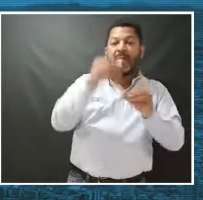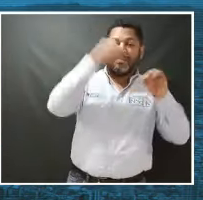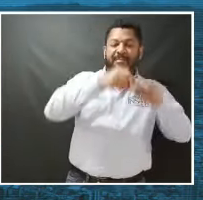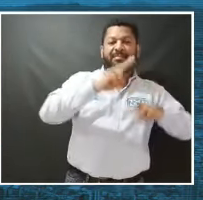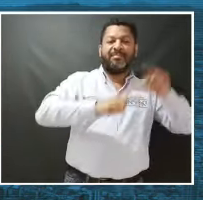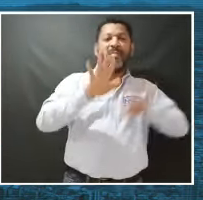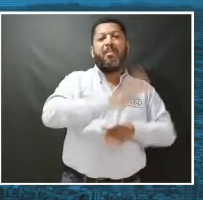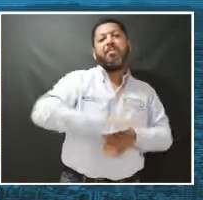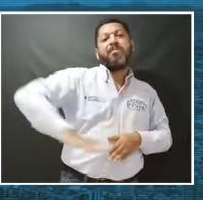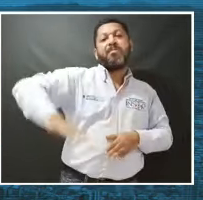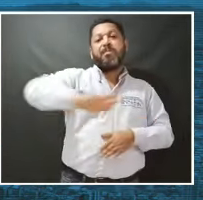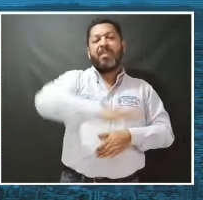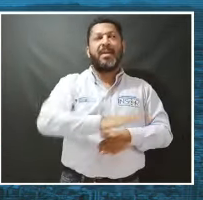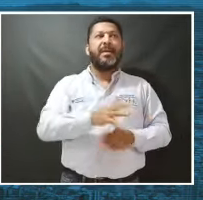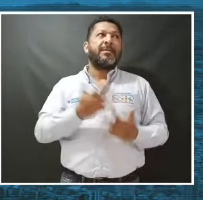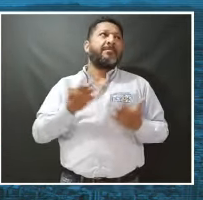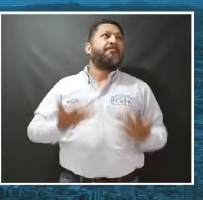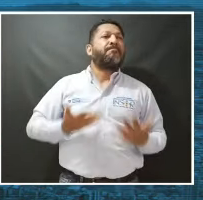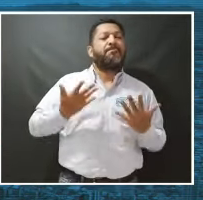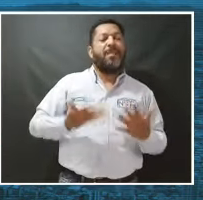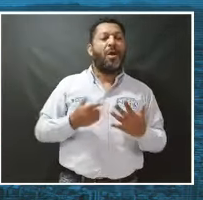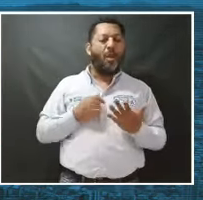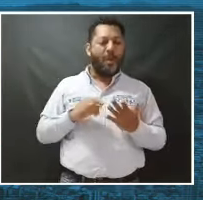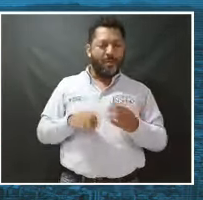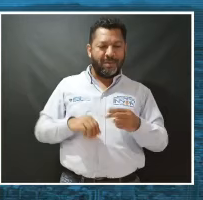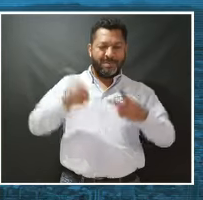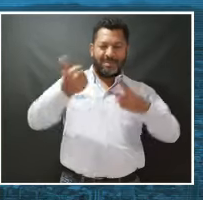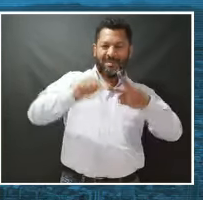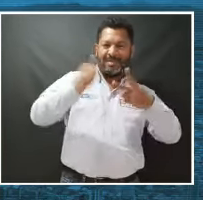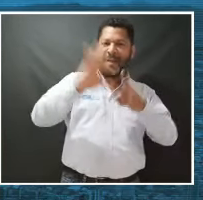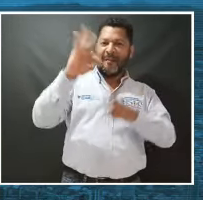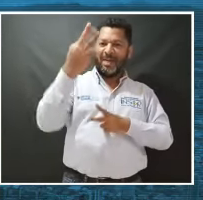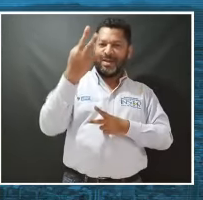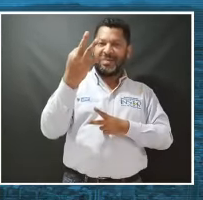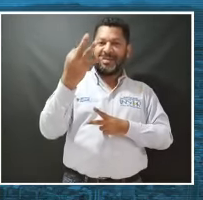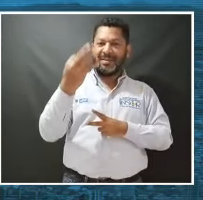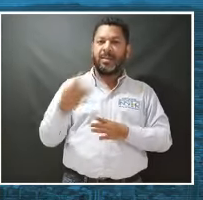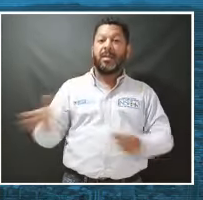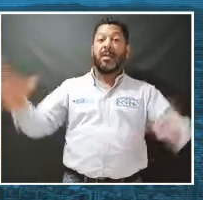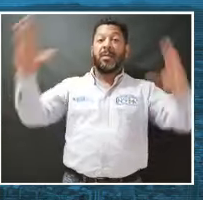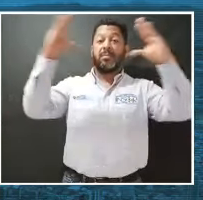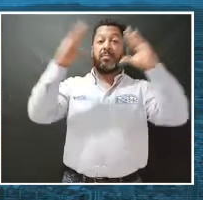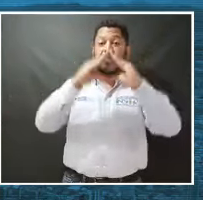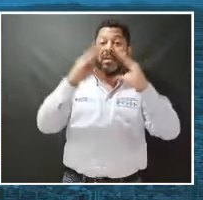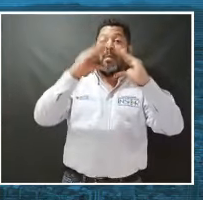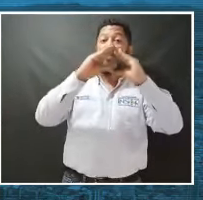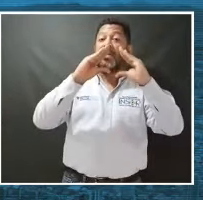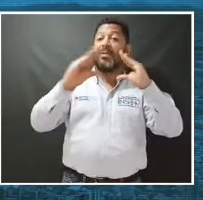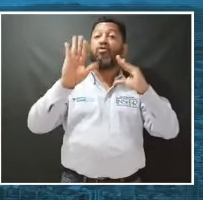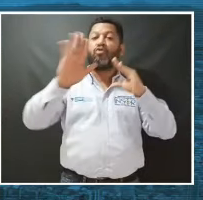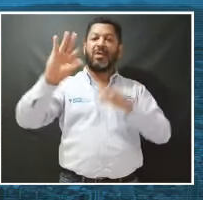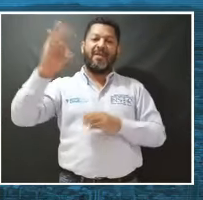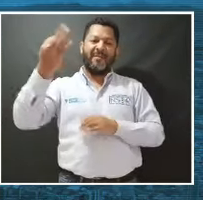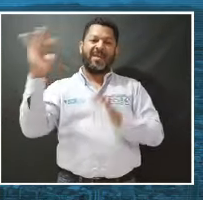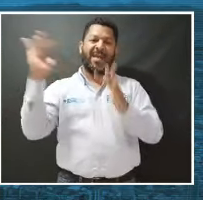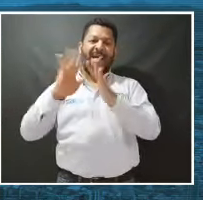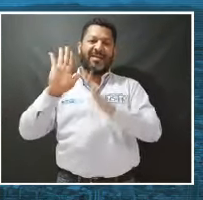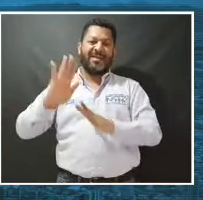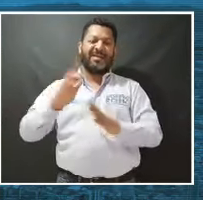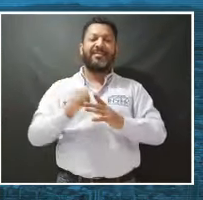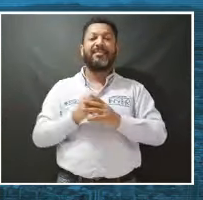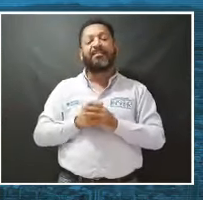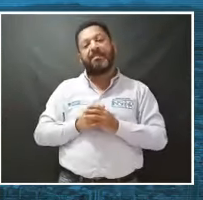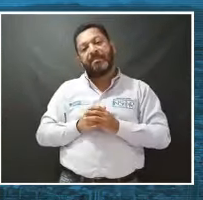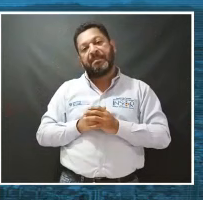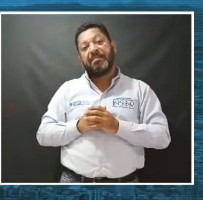él pues le da su tope de estilo renacimiento francés adicionándole dos marzardas de tipo obviamente francés.